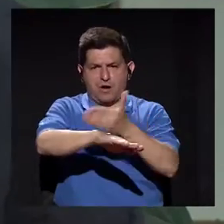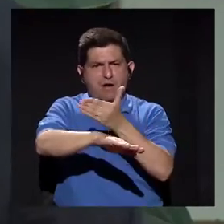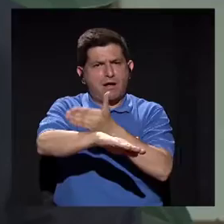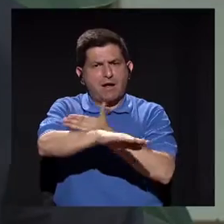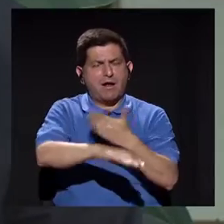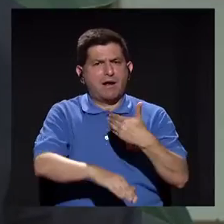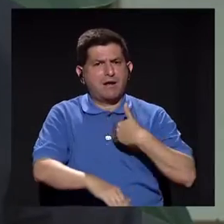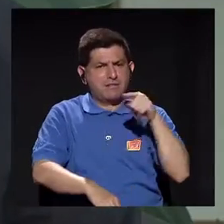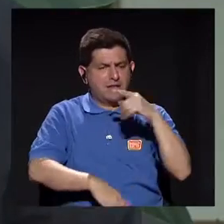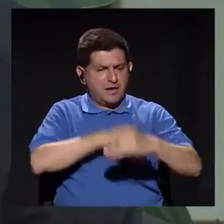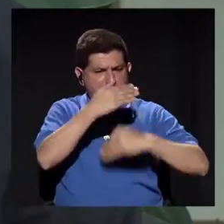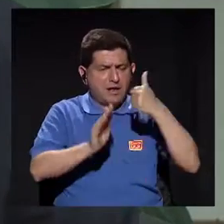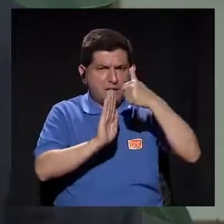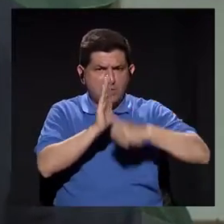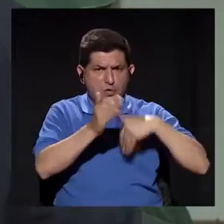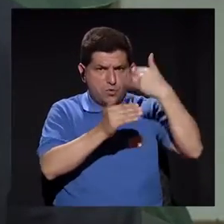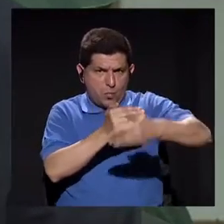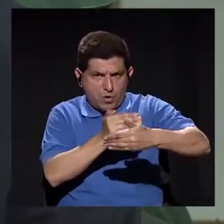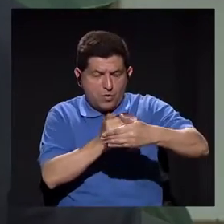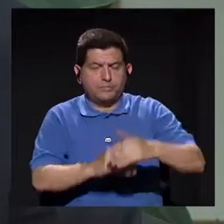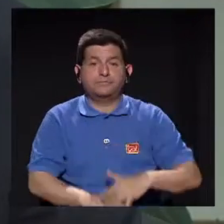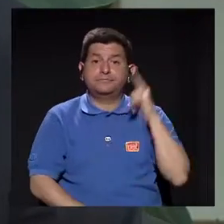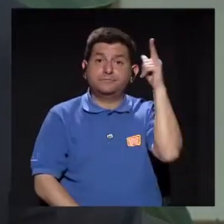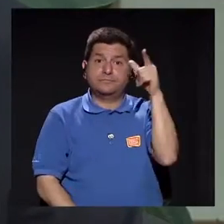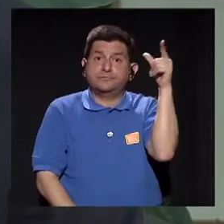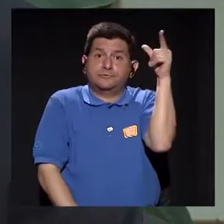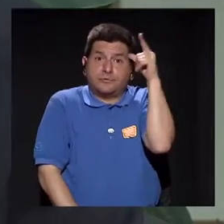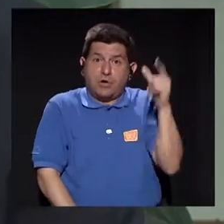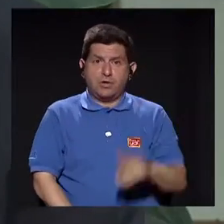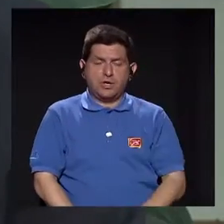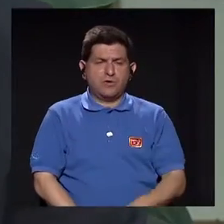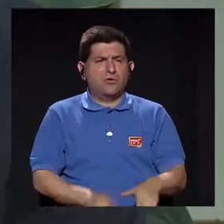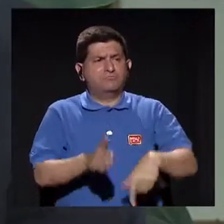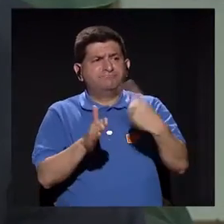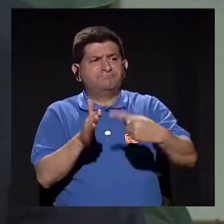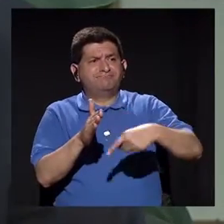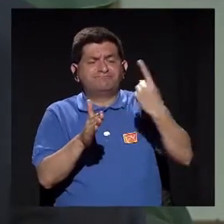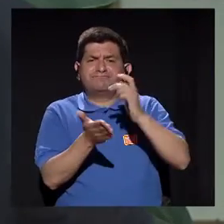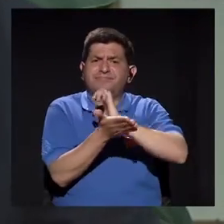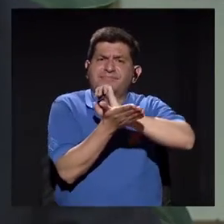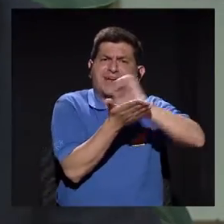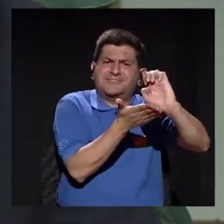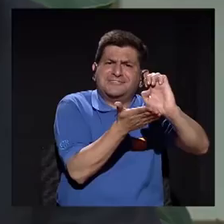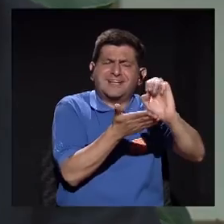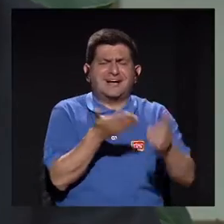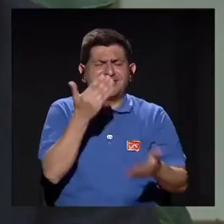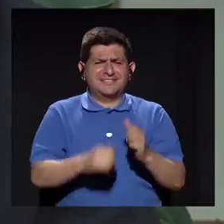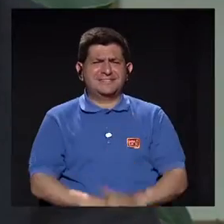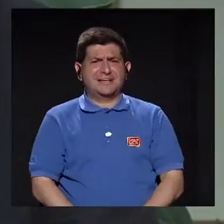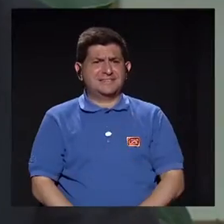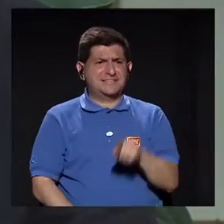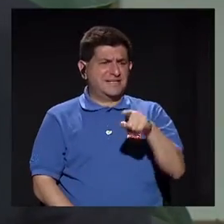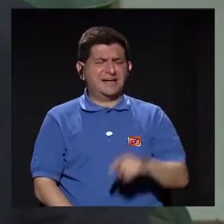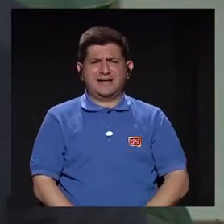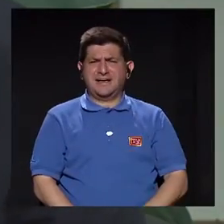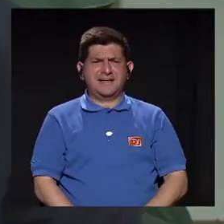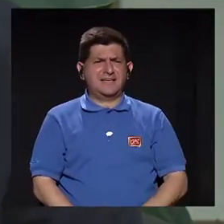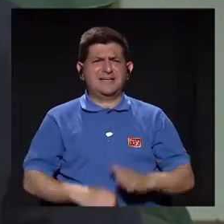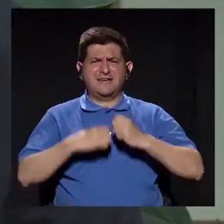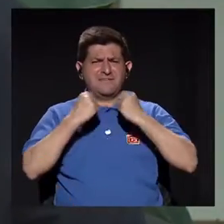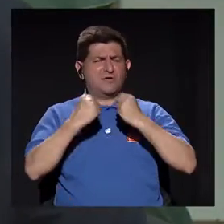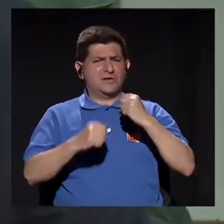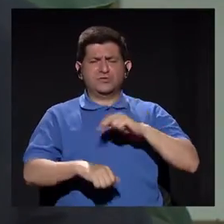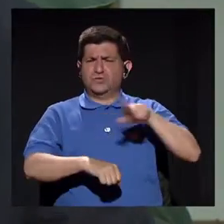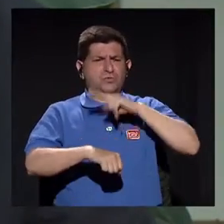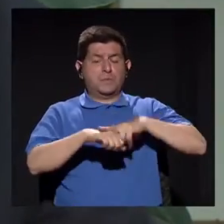recuperación del procedimiento quirúrgico. Y por supuesto, en algunos casos evitar fuerzas más allá de lo